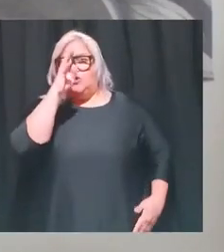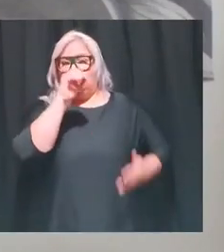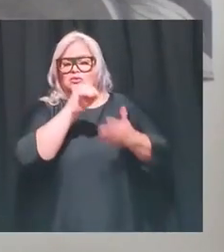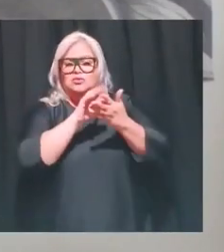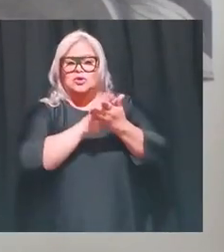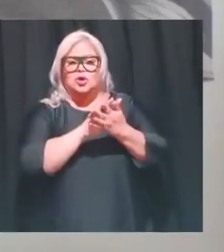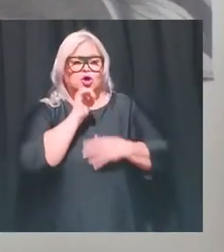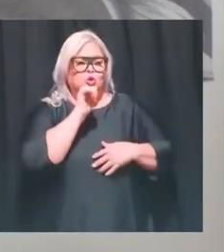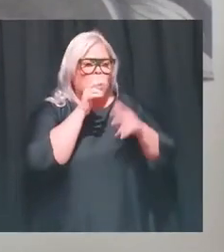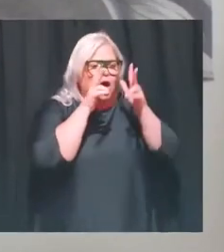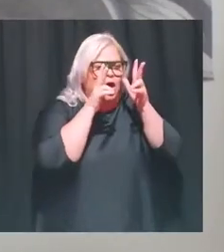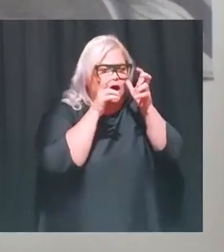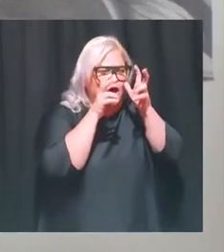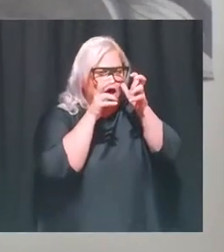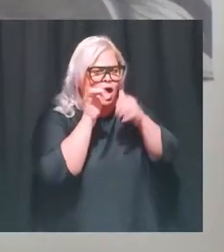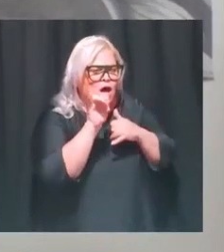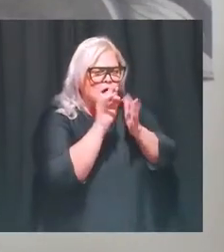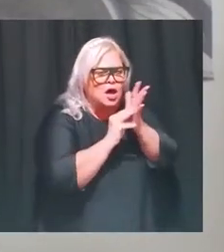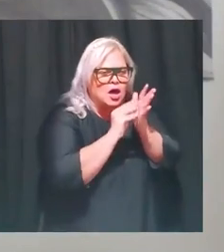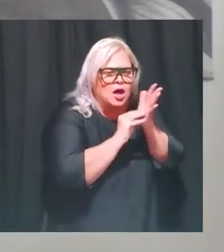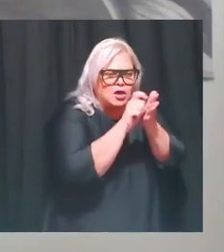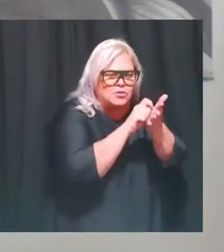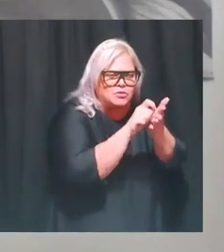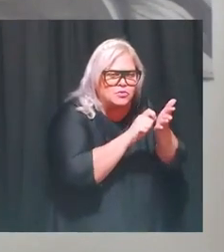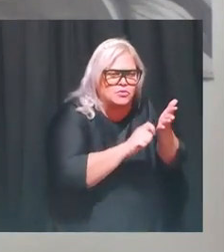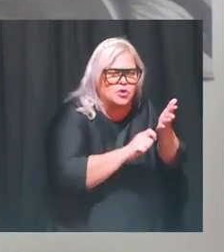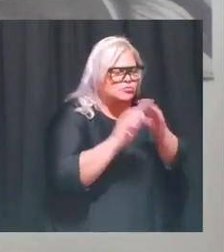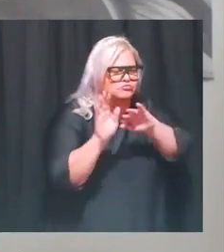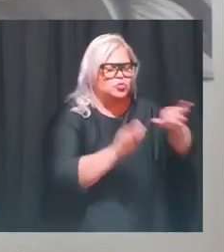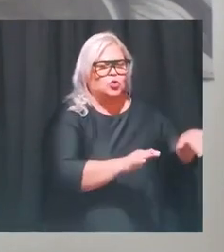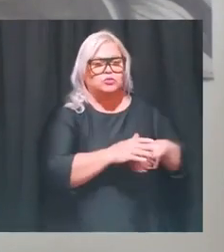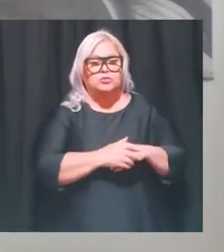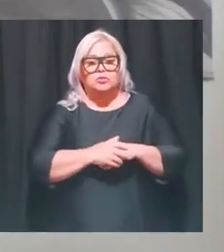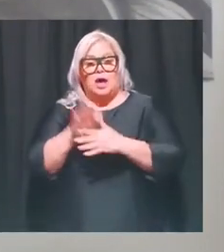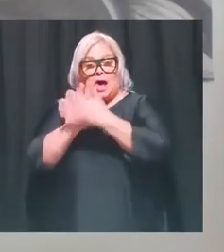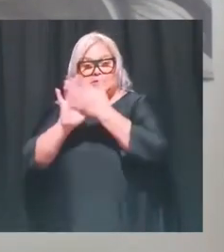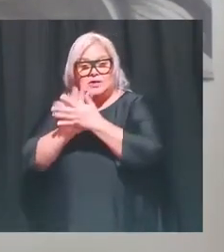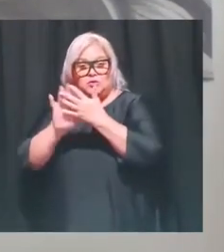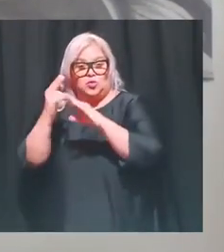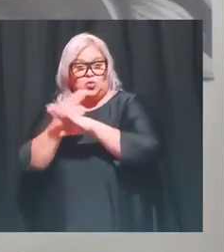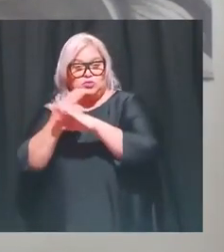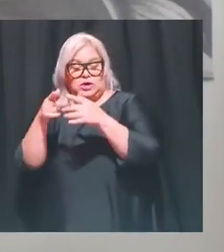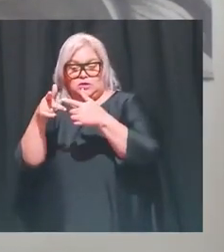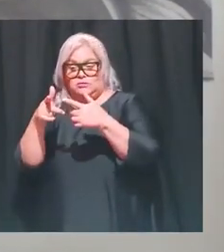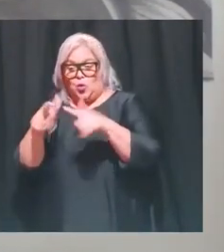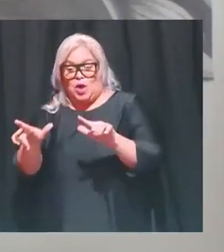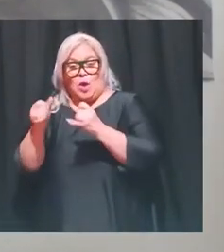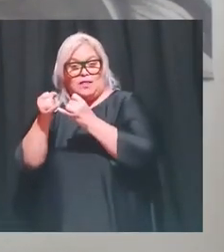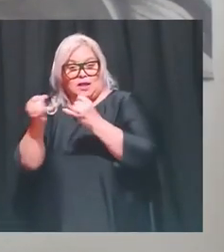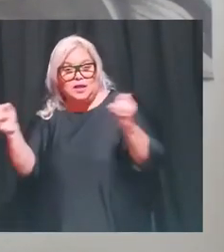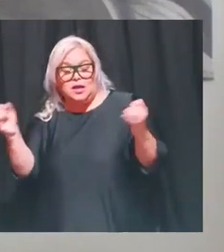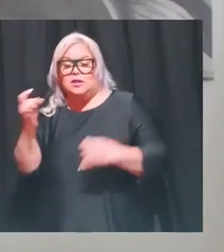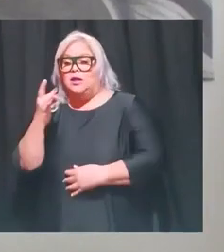uno está observando, uno está utilizando el lenguaje de líneas, de formas, de luz, de sombra